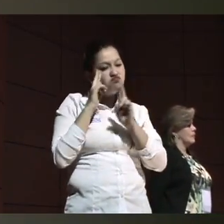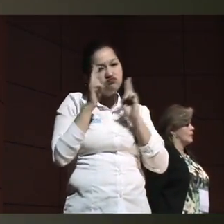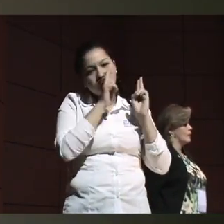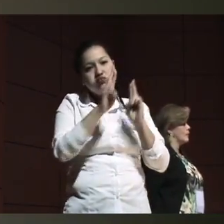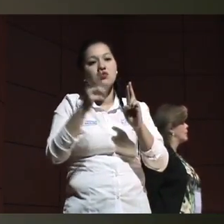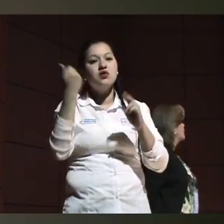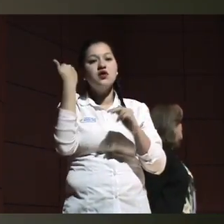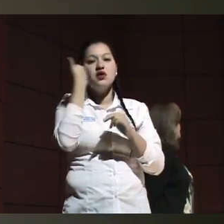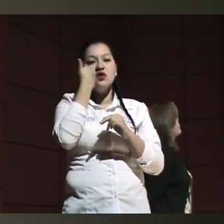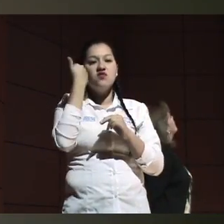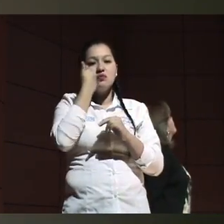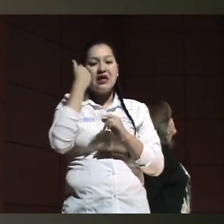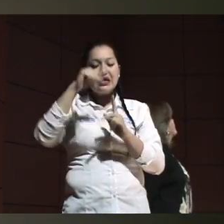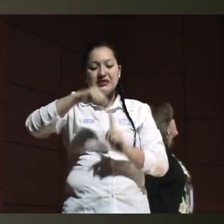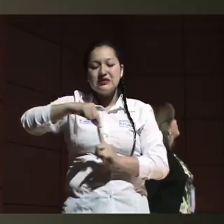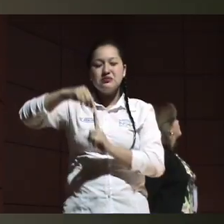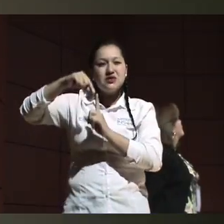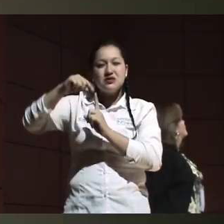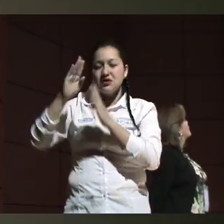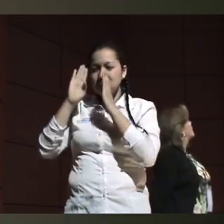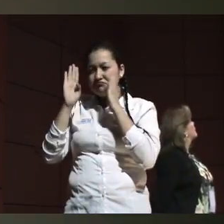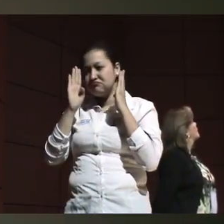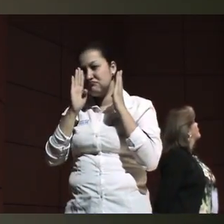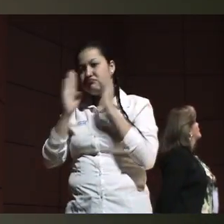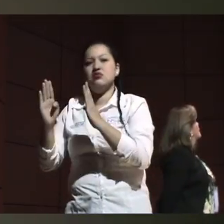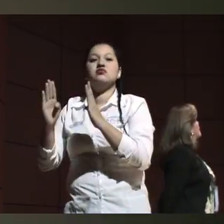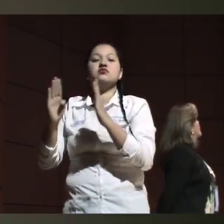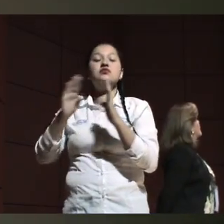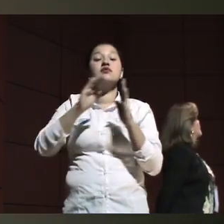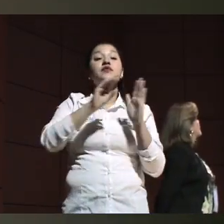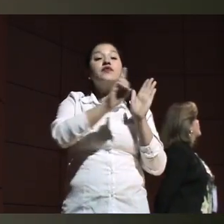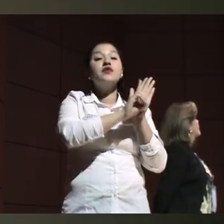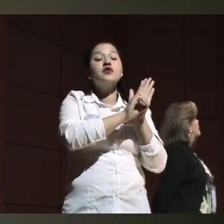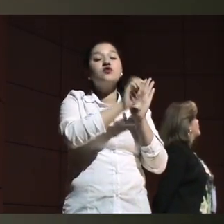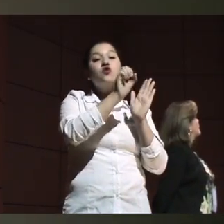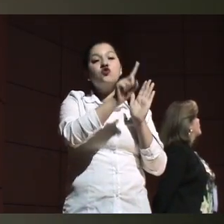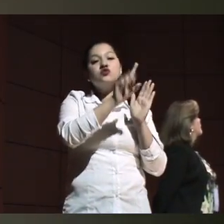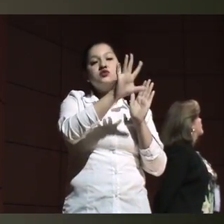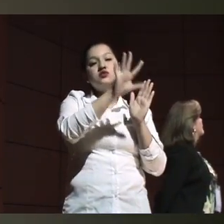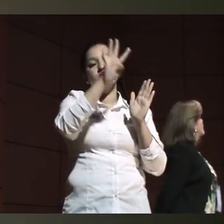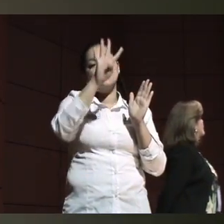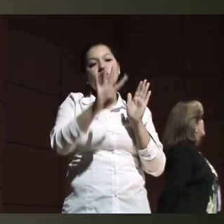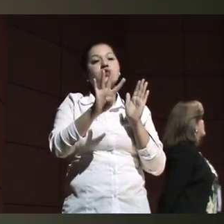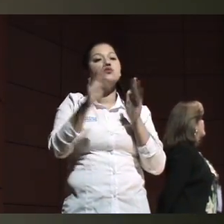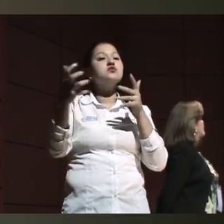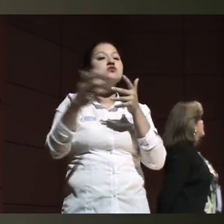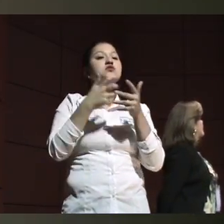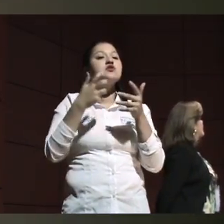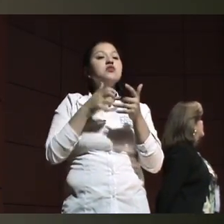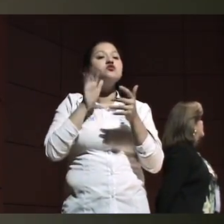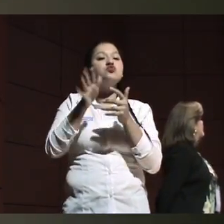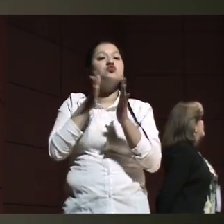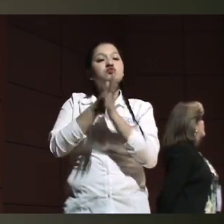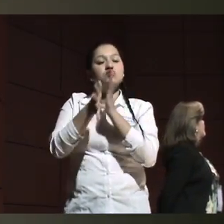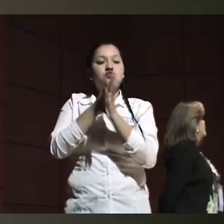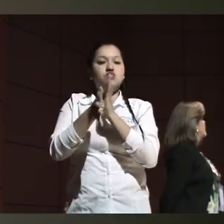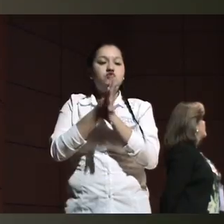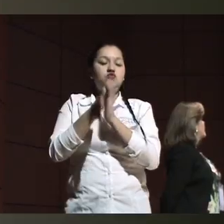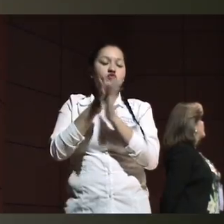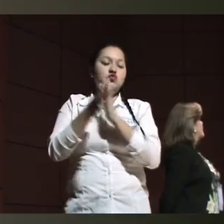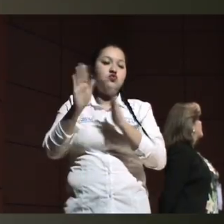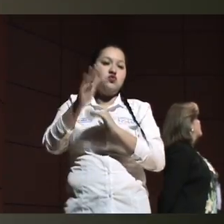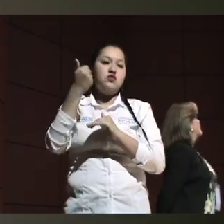una enfermedad como un especial interés, que es la enfermedad huérfana, el decreto 1254, que es todo lo que es sistema de información de enfermedades huérfanas